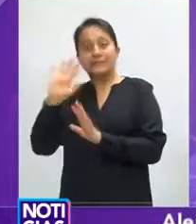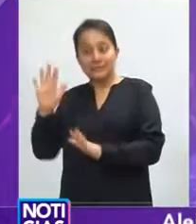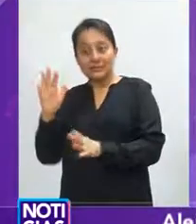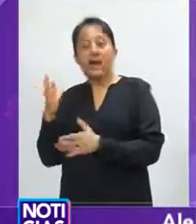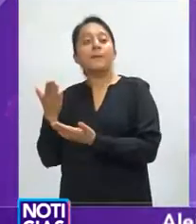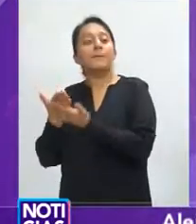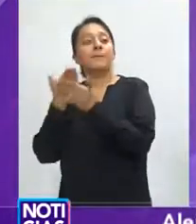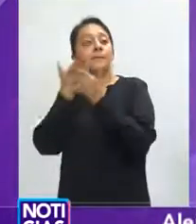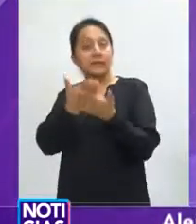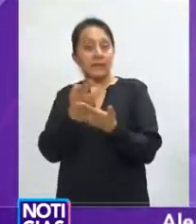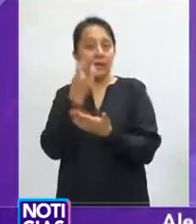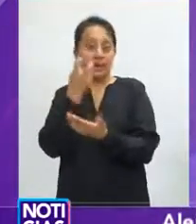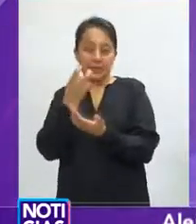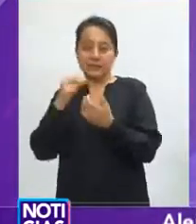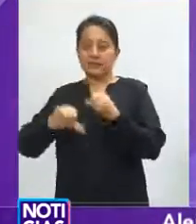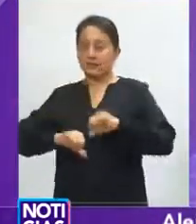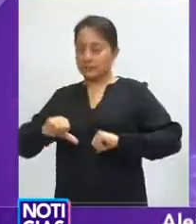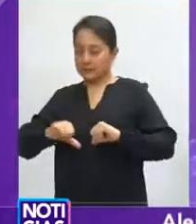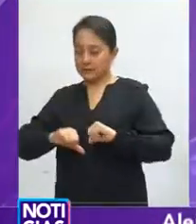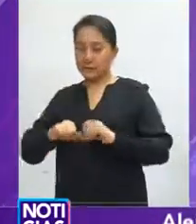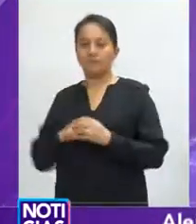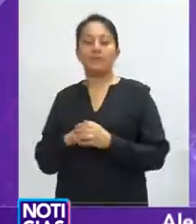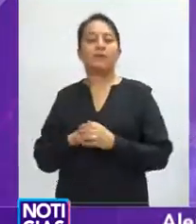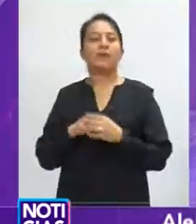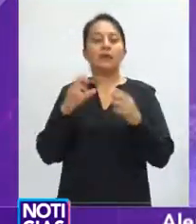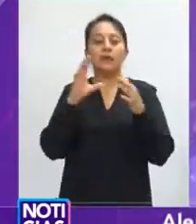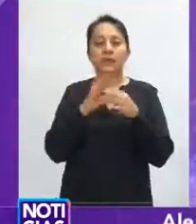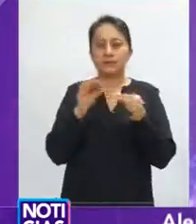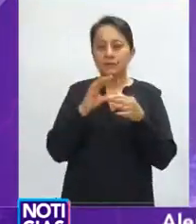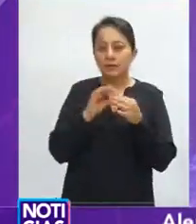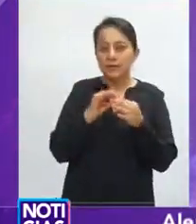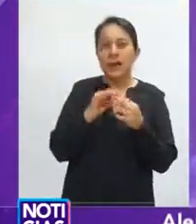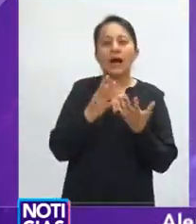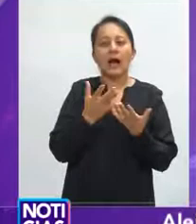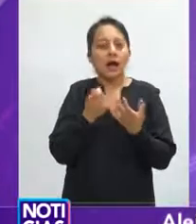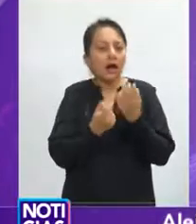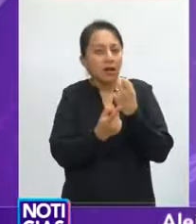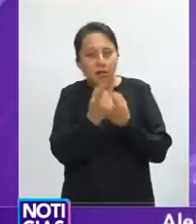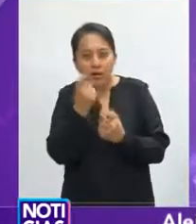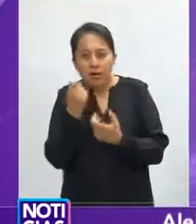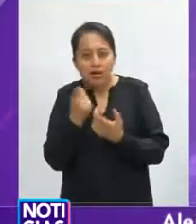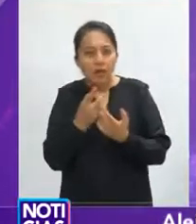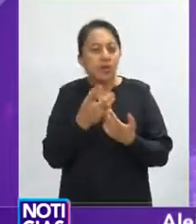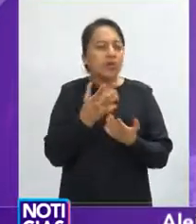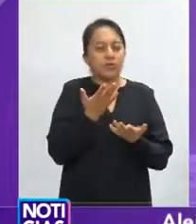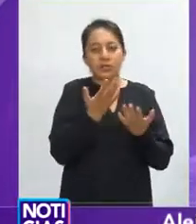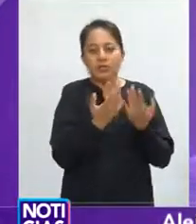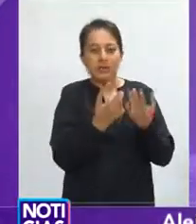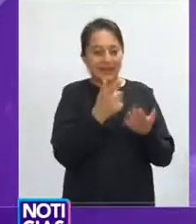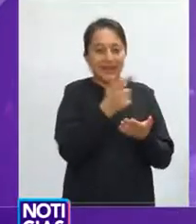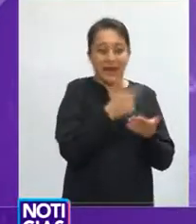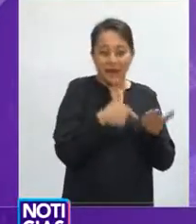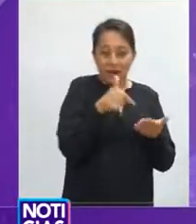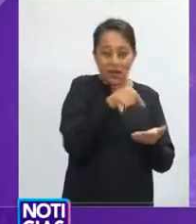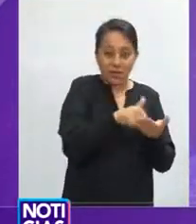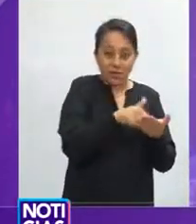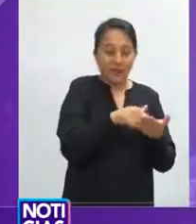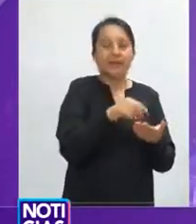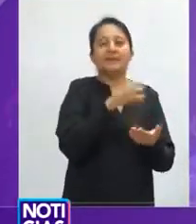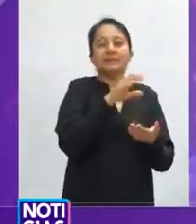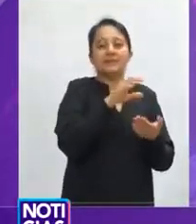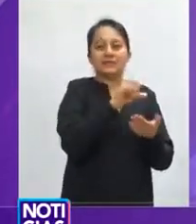primarias y que se han hecho ahorita alrededor de la central de Abastos de estos negocios que no tenían el servicio,